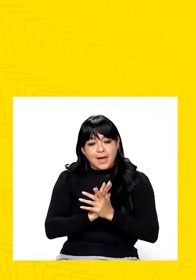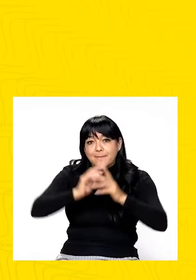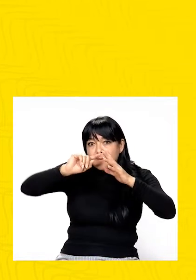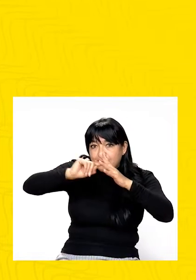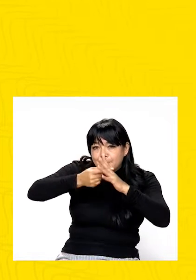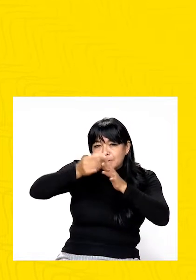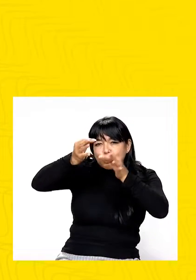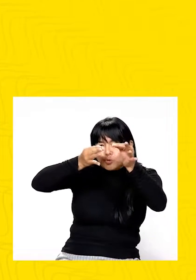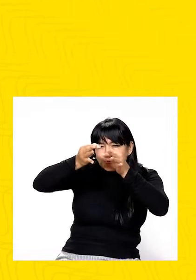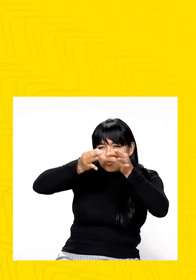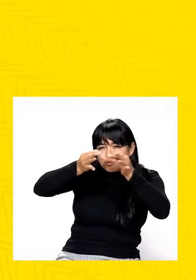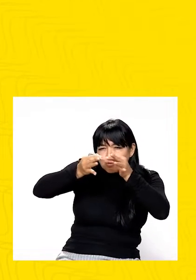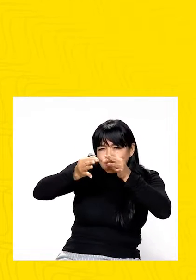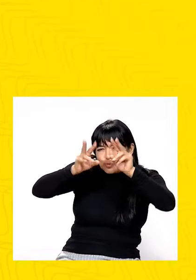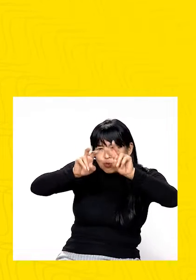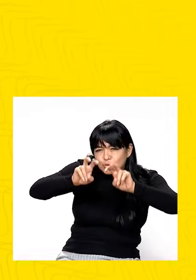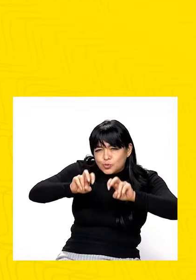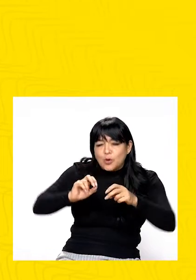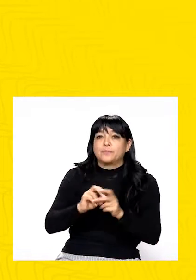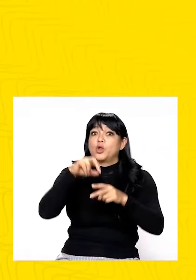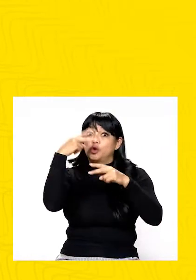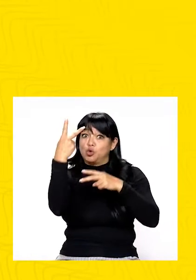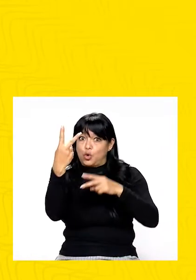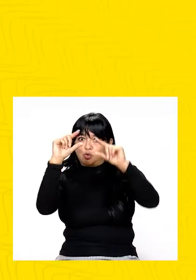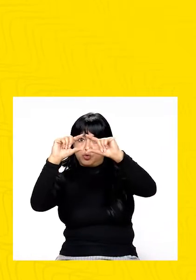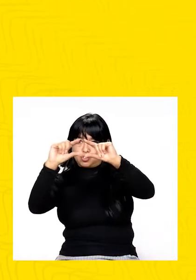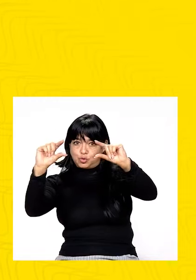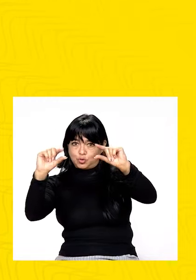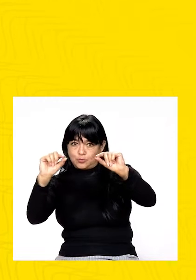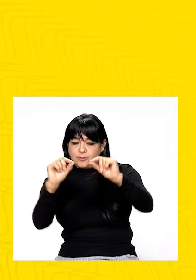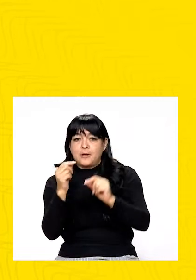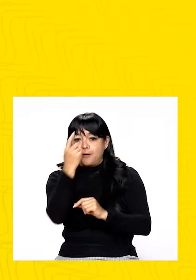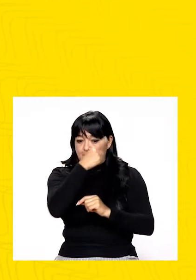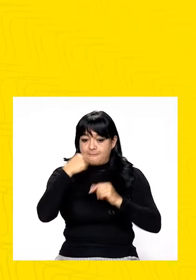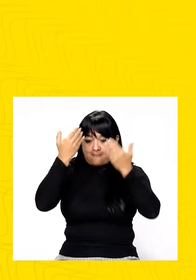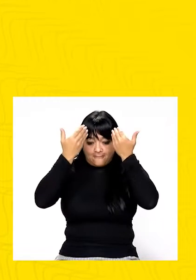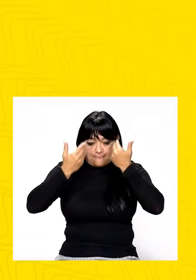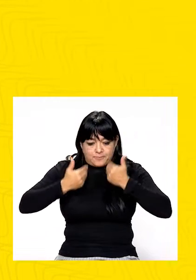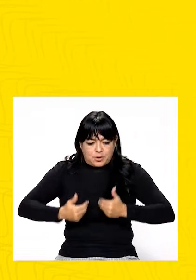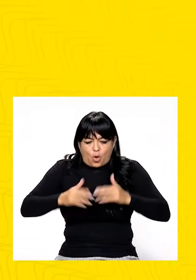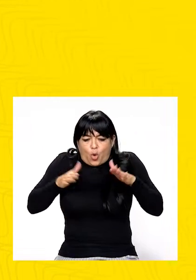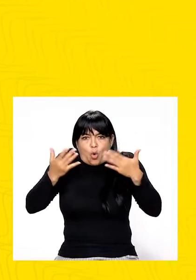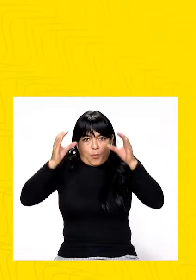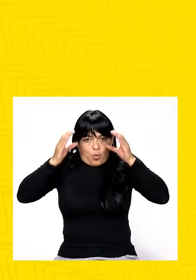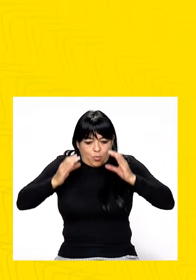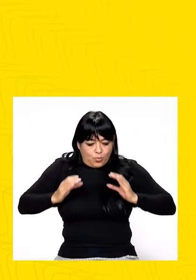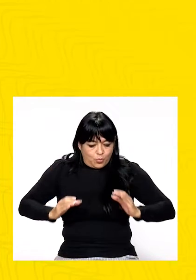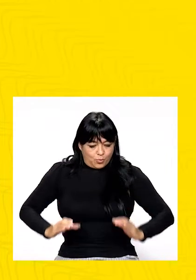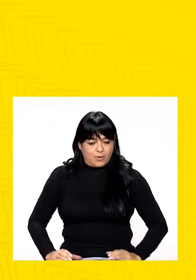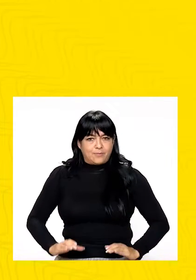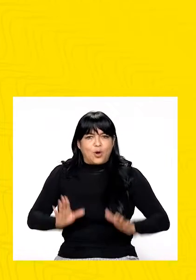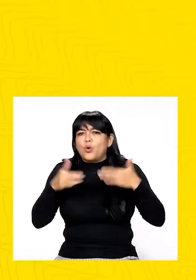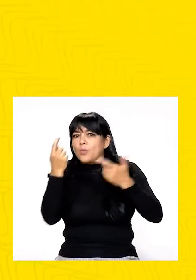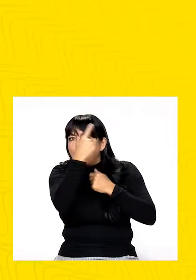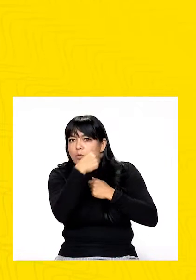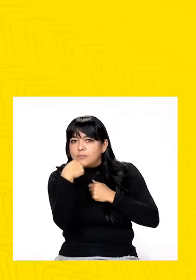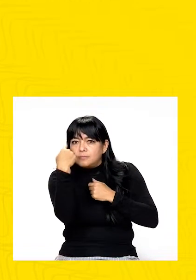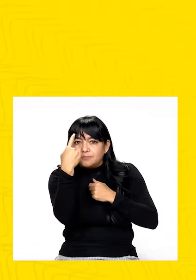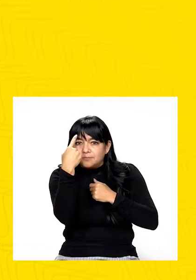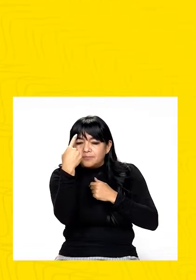Frase para empezar la descripción. Párrafo 2. ¿Rasgos físicos? ¿Cómo es su cuerpo?